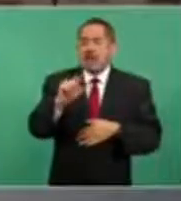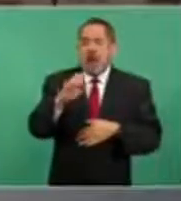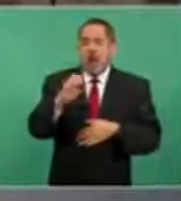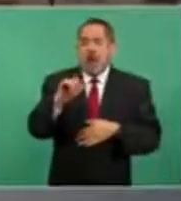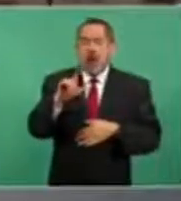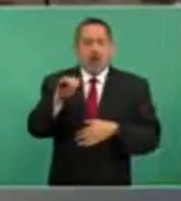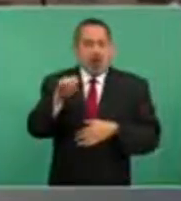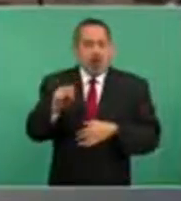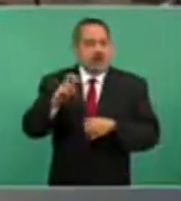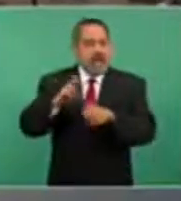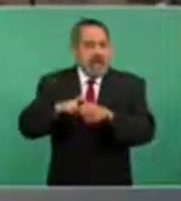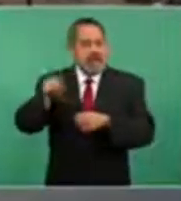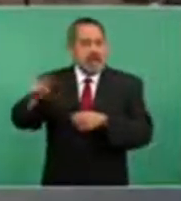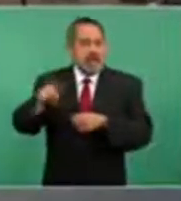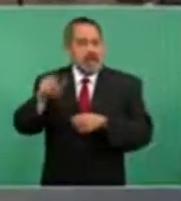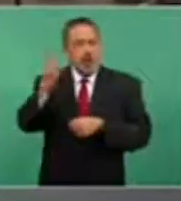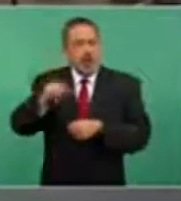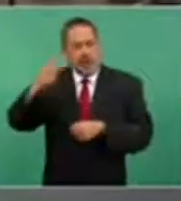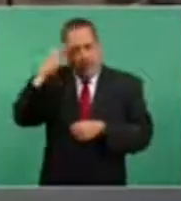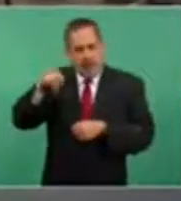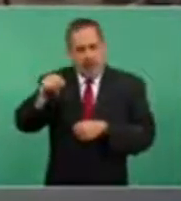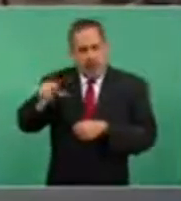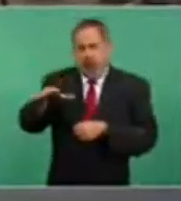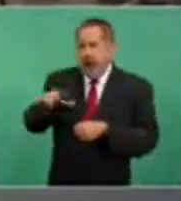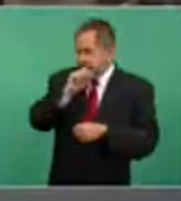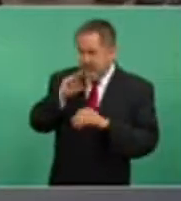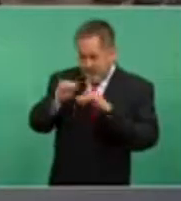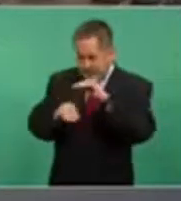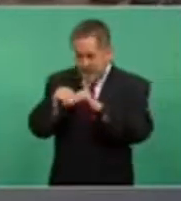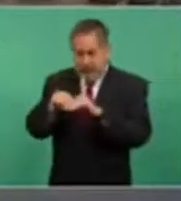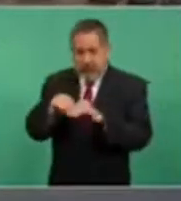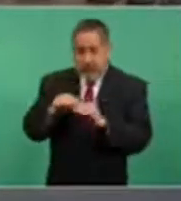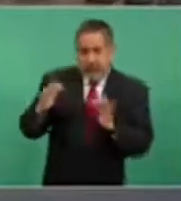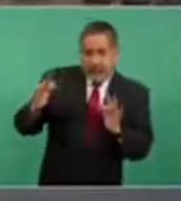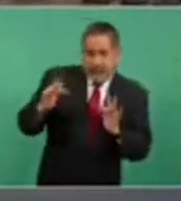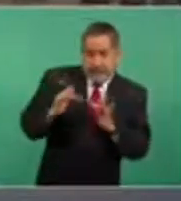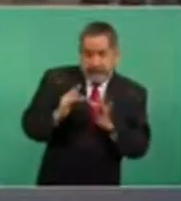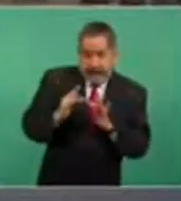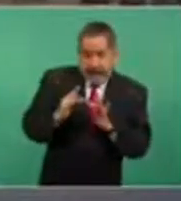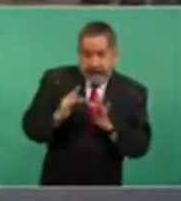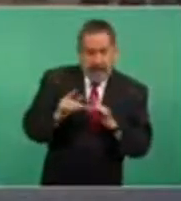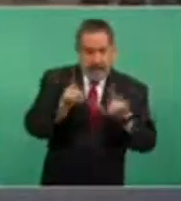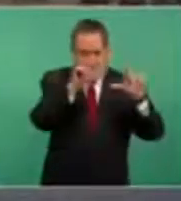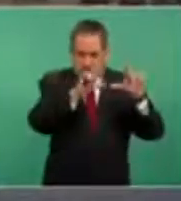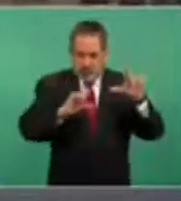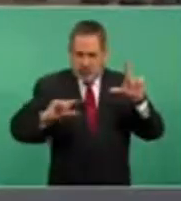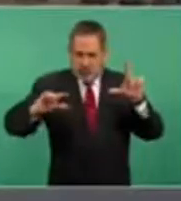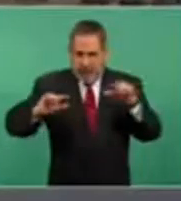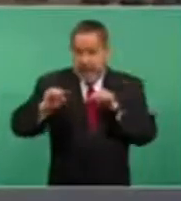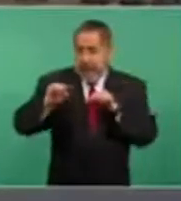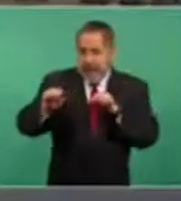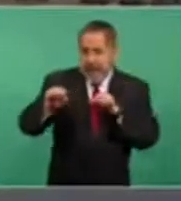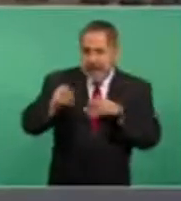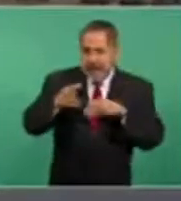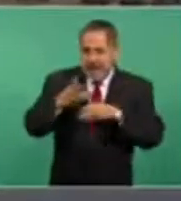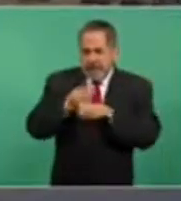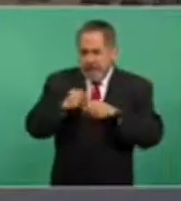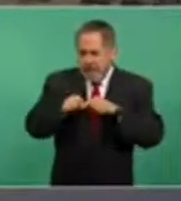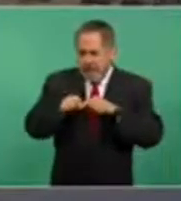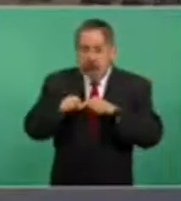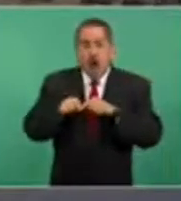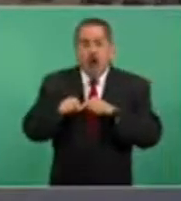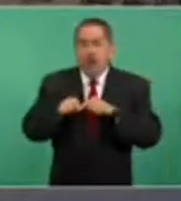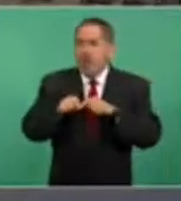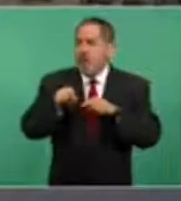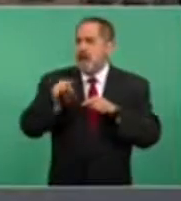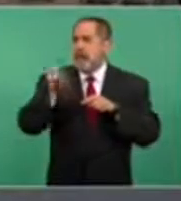México. La comunicación entre este puerto y el de Salina Cruz se realizará por una línea de